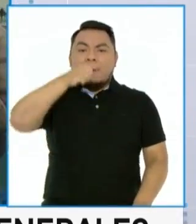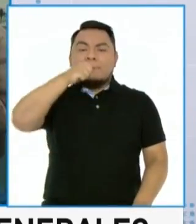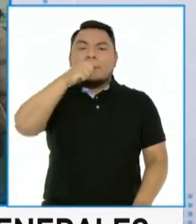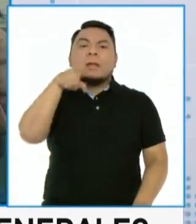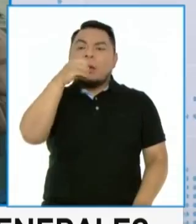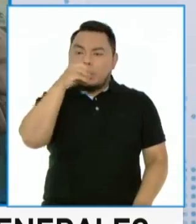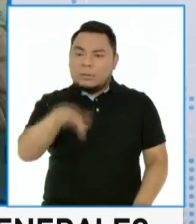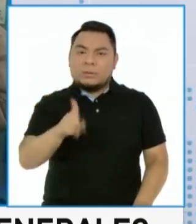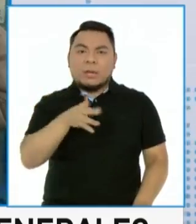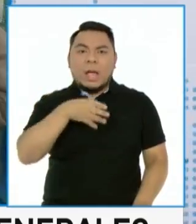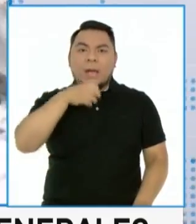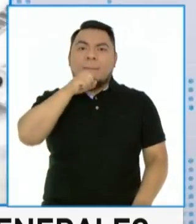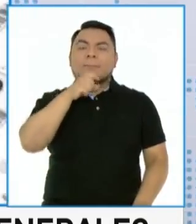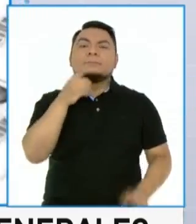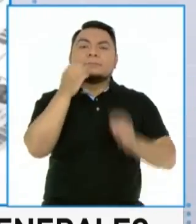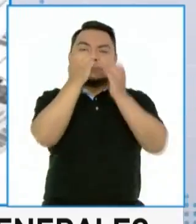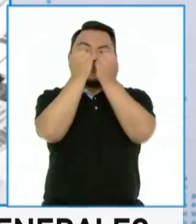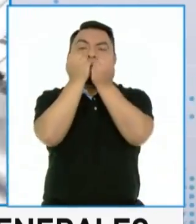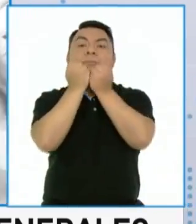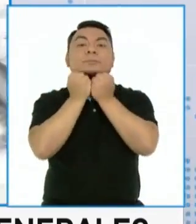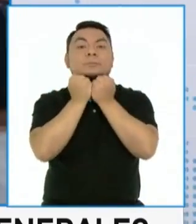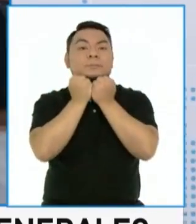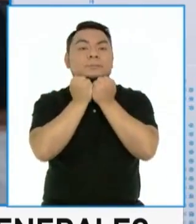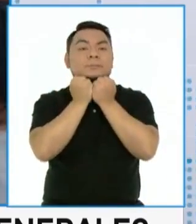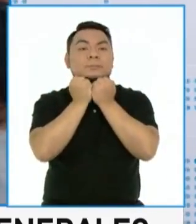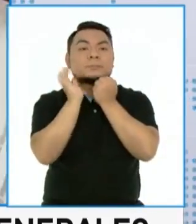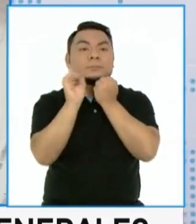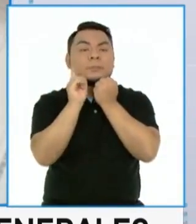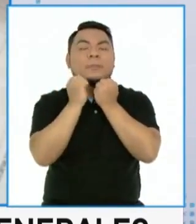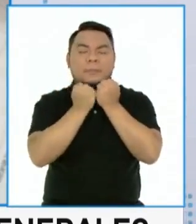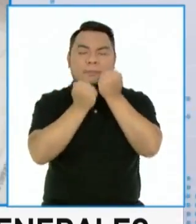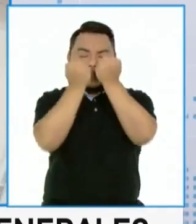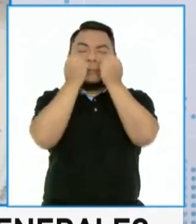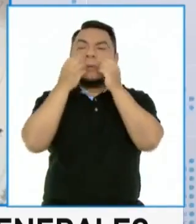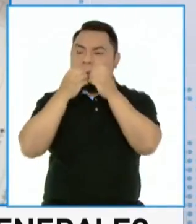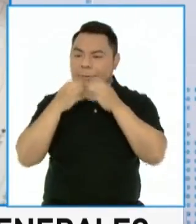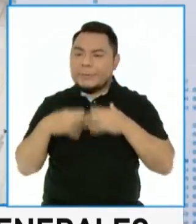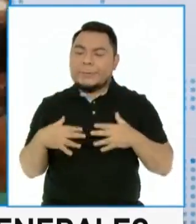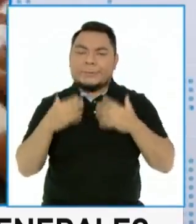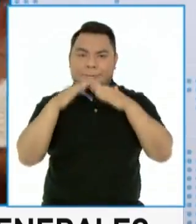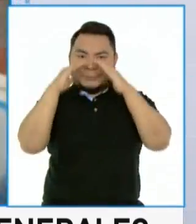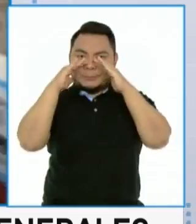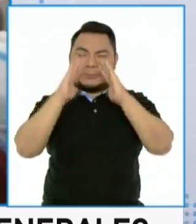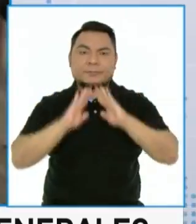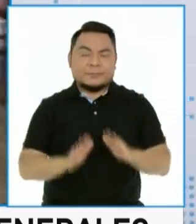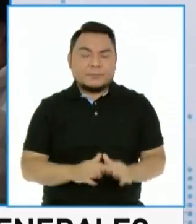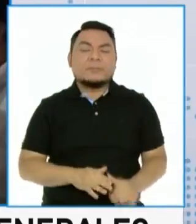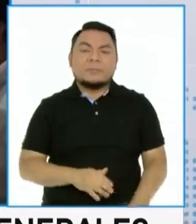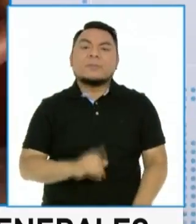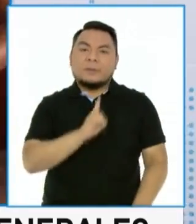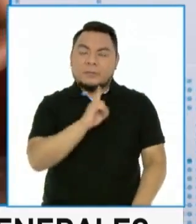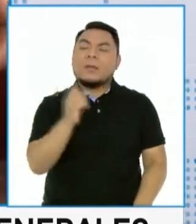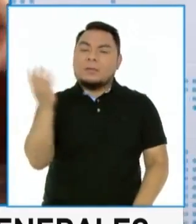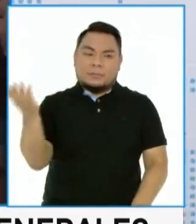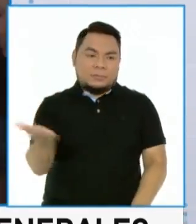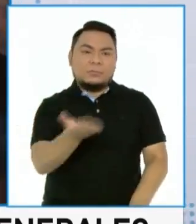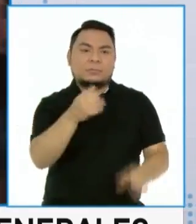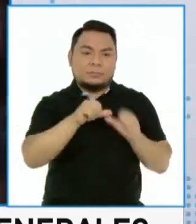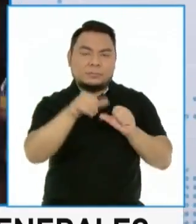generar intercambio de partículas, ¿no? Entonces, como la persona va a estar protegida, se puede bajar un poco la mascarilla y luego